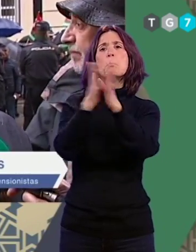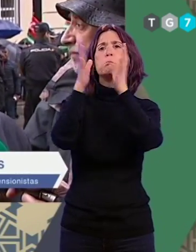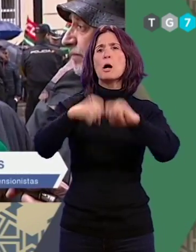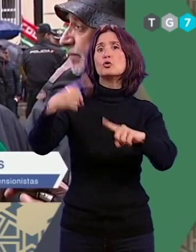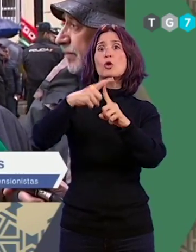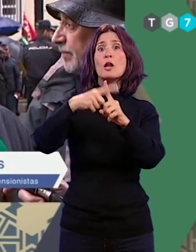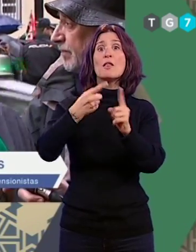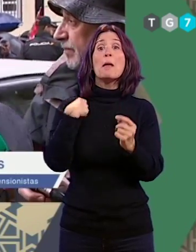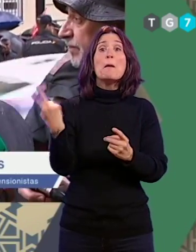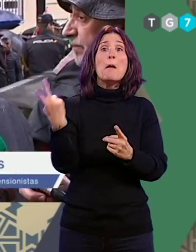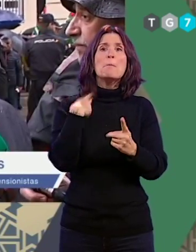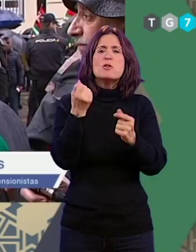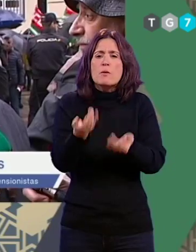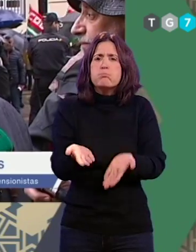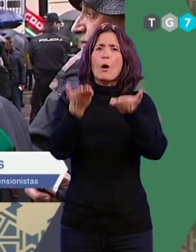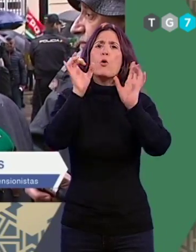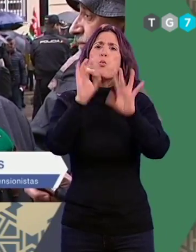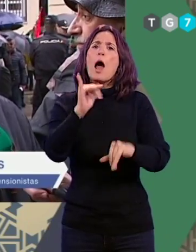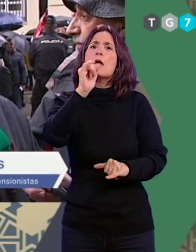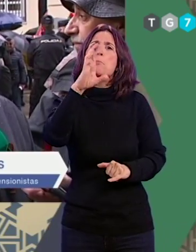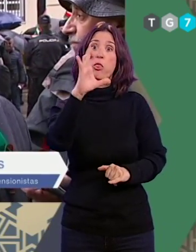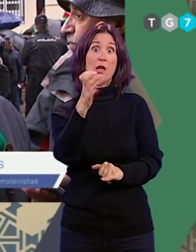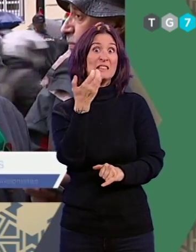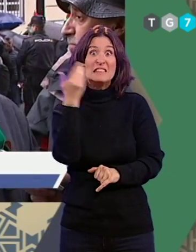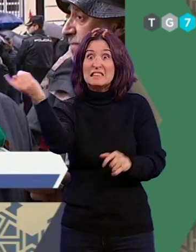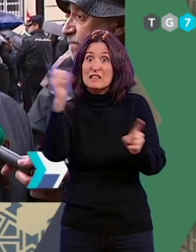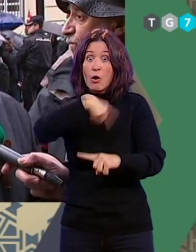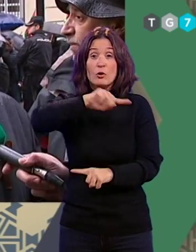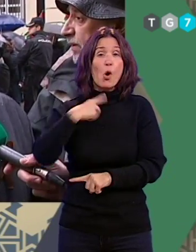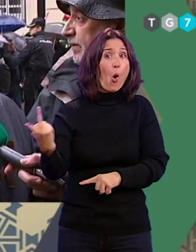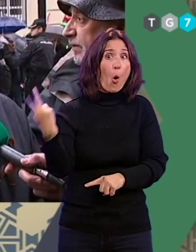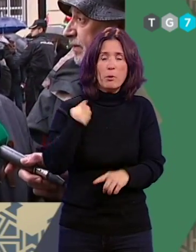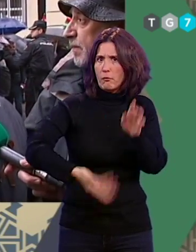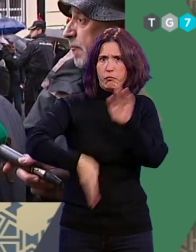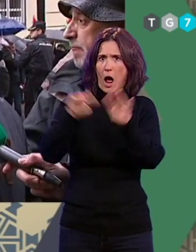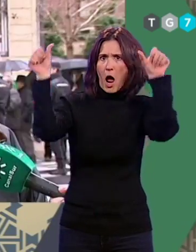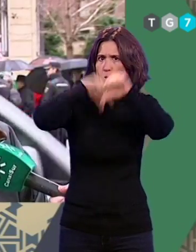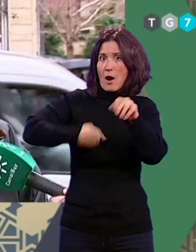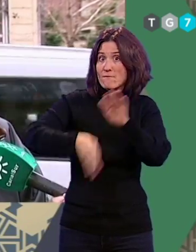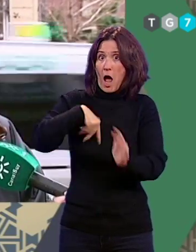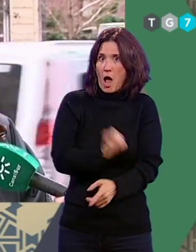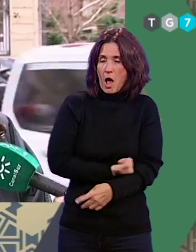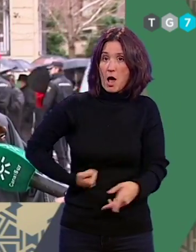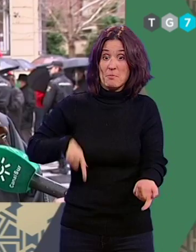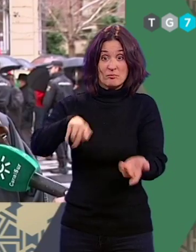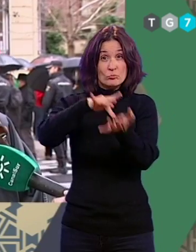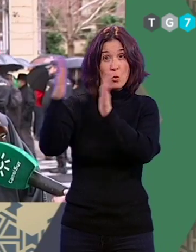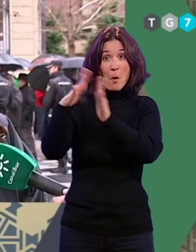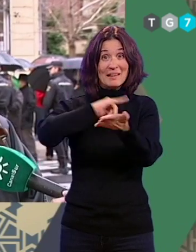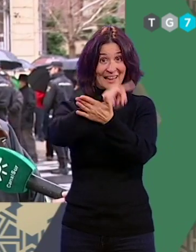revaloricen como mínimo con el IPC, si no nos llevan a los jubilados, nos llevan a la ruina y al hambre. La crisis de la que